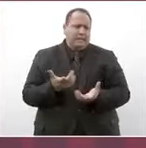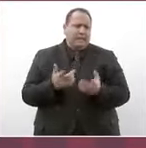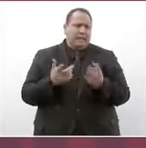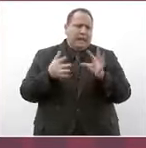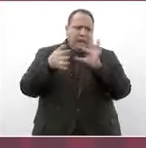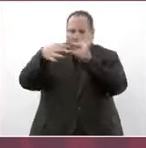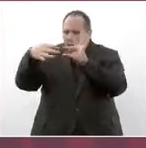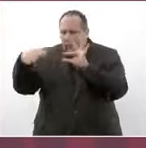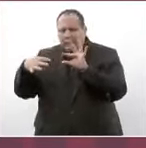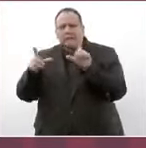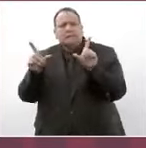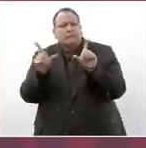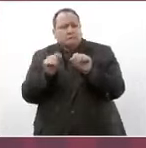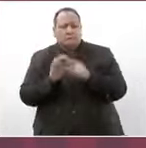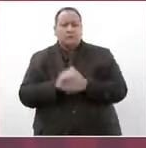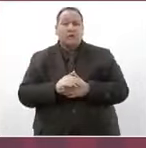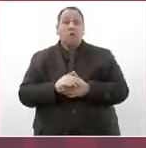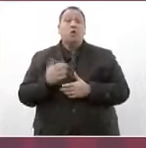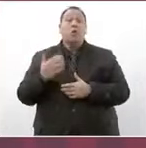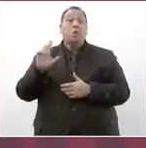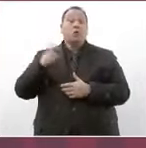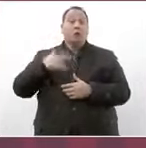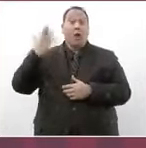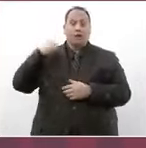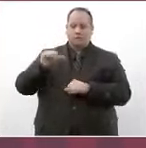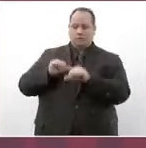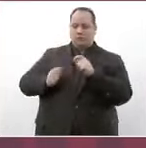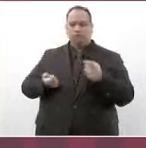sencilla cuando llegamos al gobierno